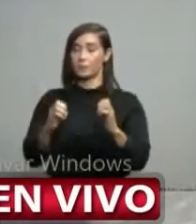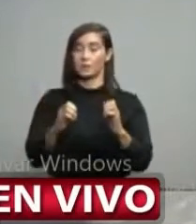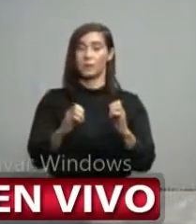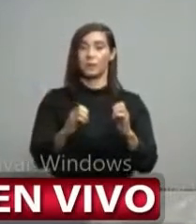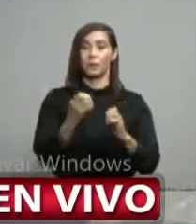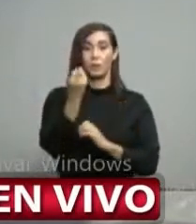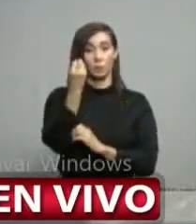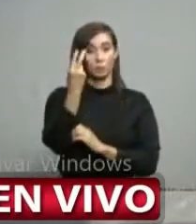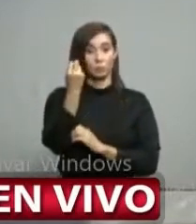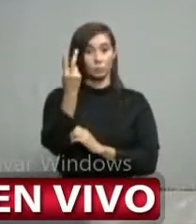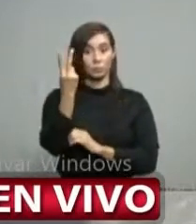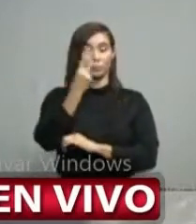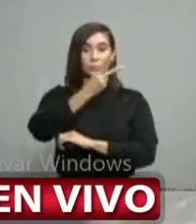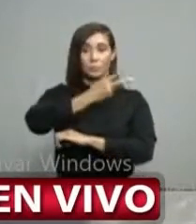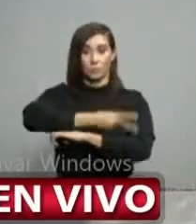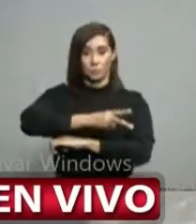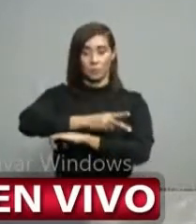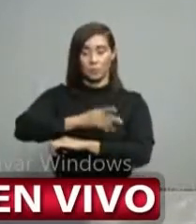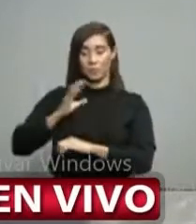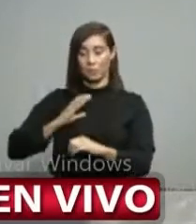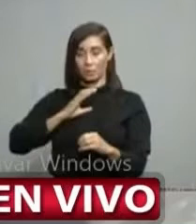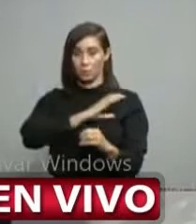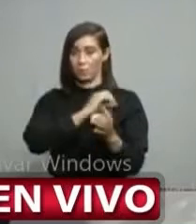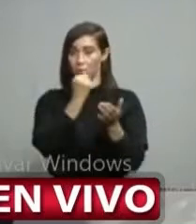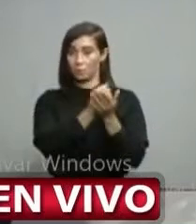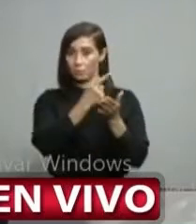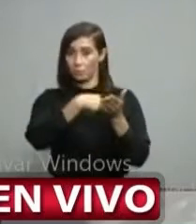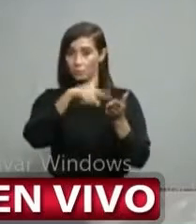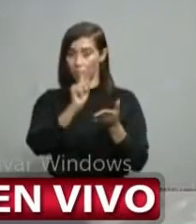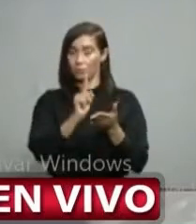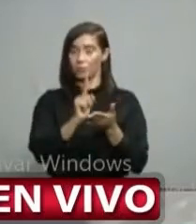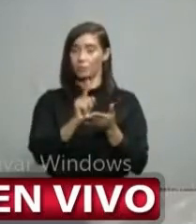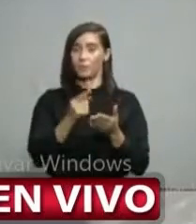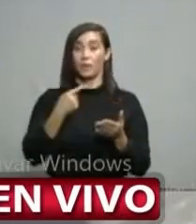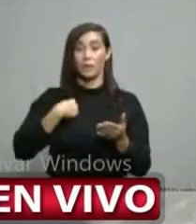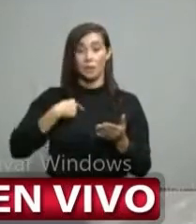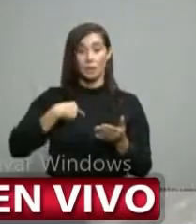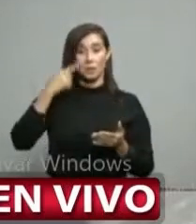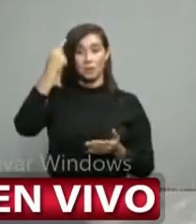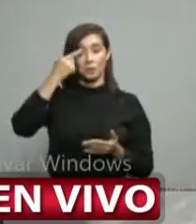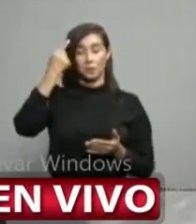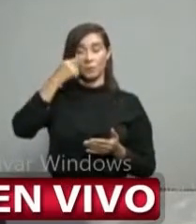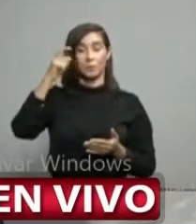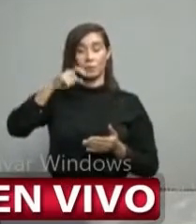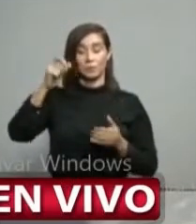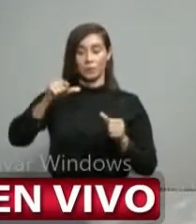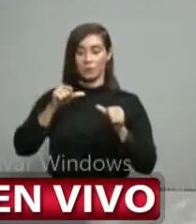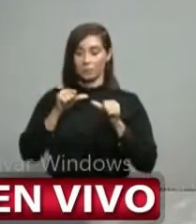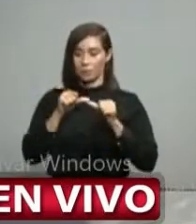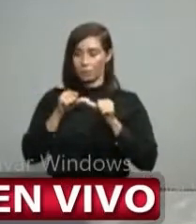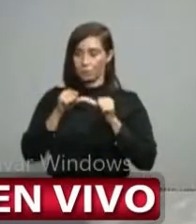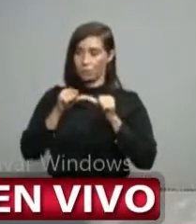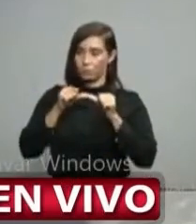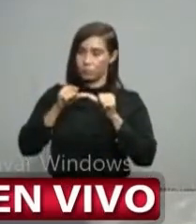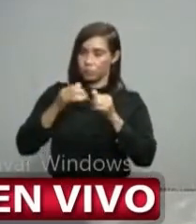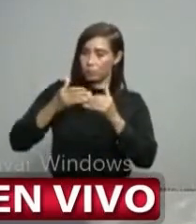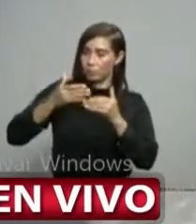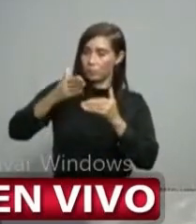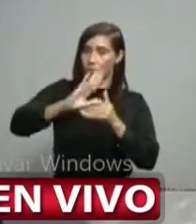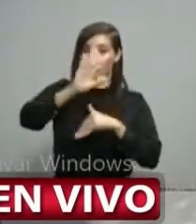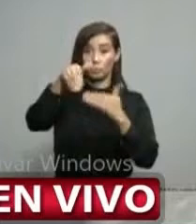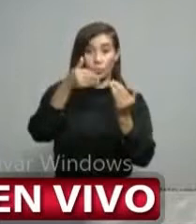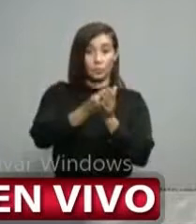por el Congreso Nacional y debería, desde mi punto de vista, mantenerse todo el tiempo que sea